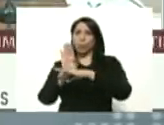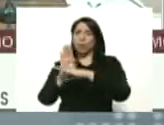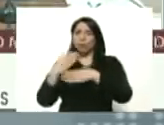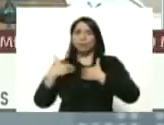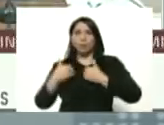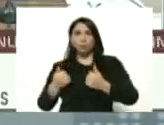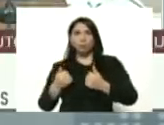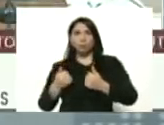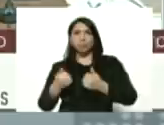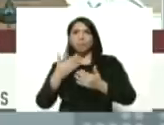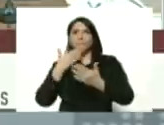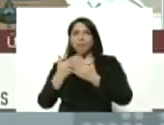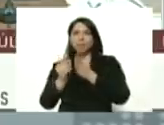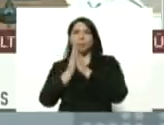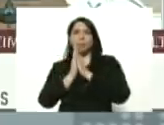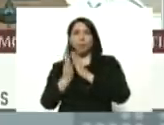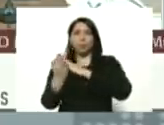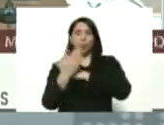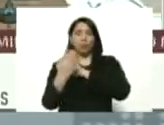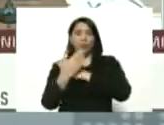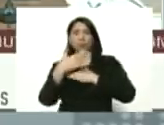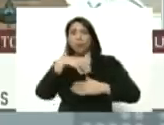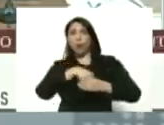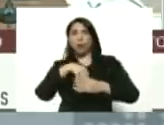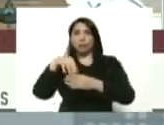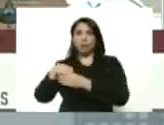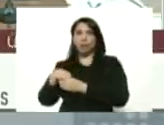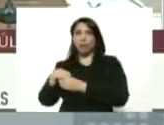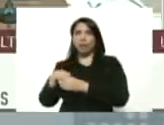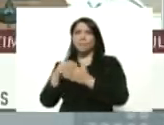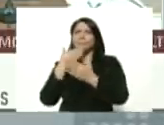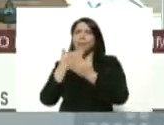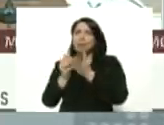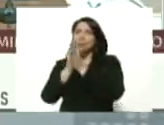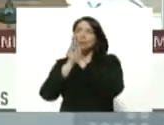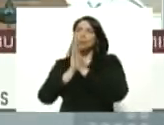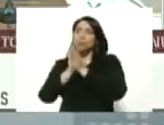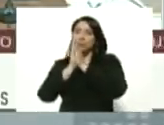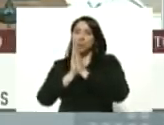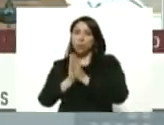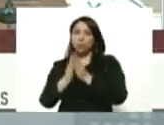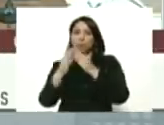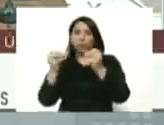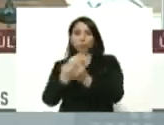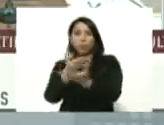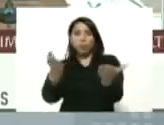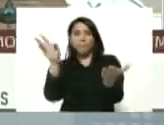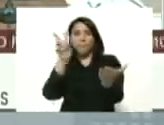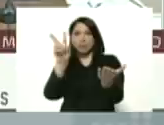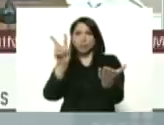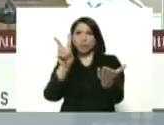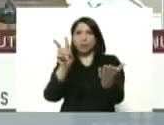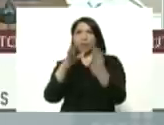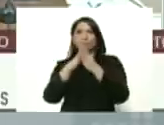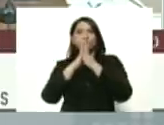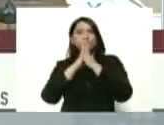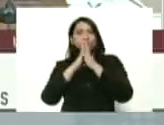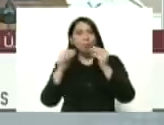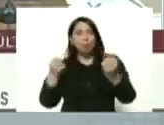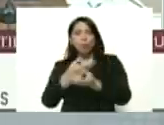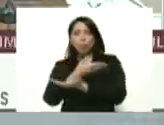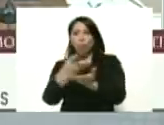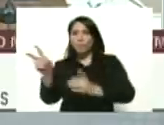les pido cuidemos la cuarentena se los pido a toda Venezuela a toda Venezuela